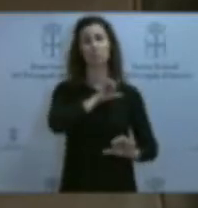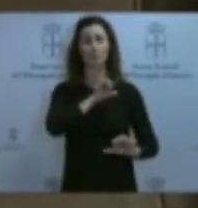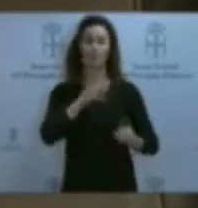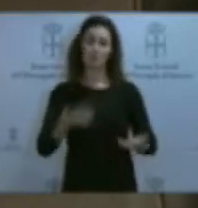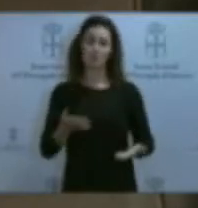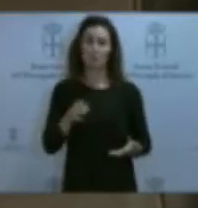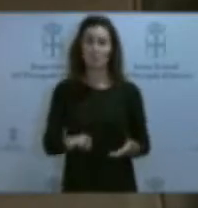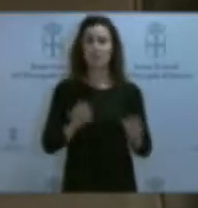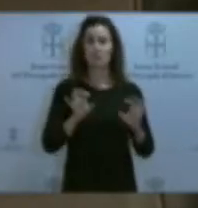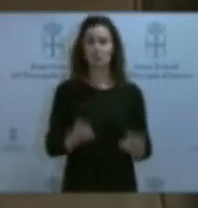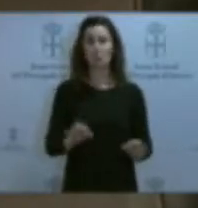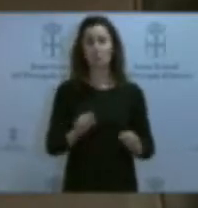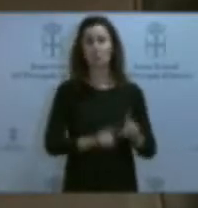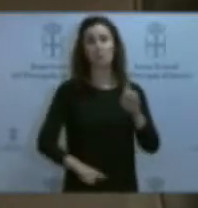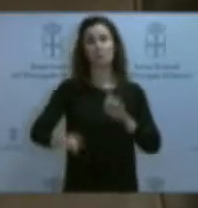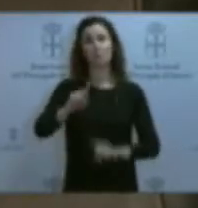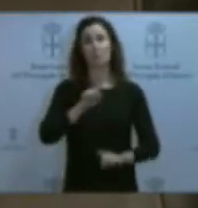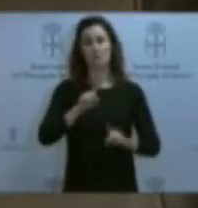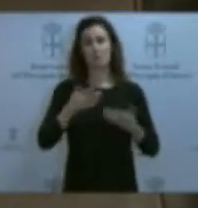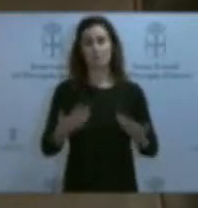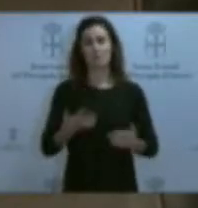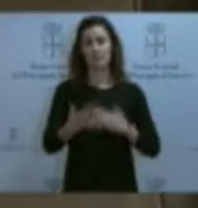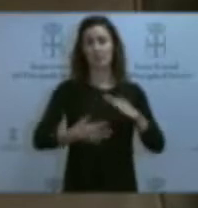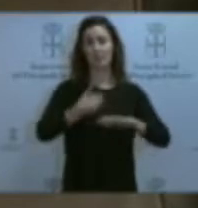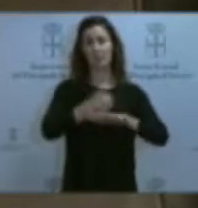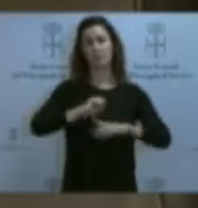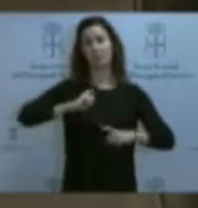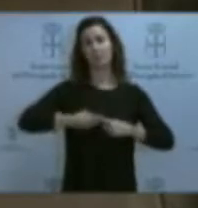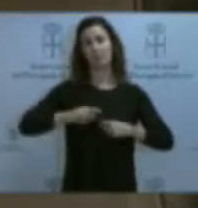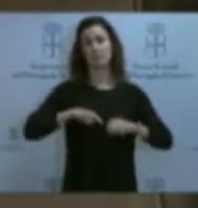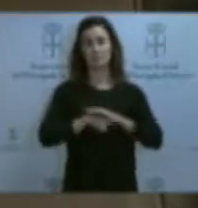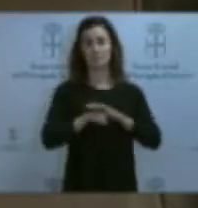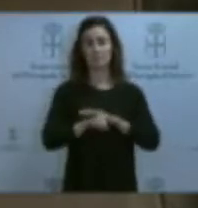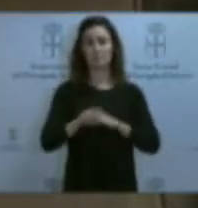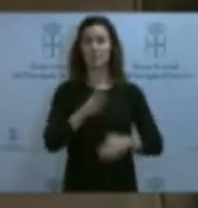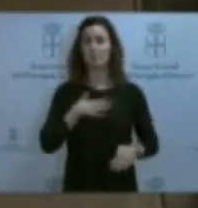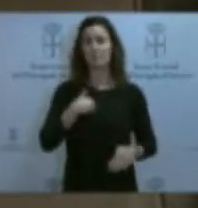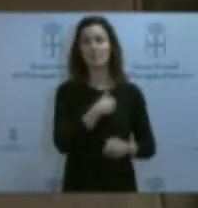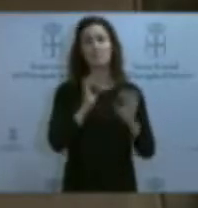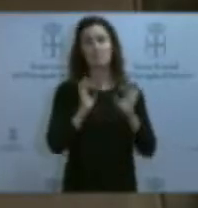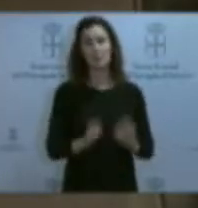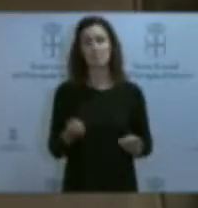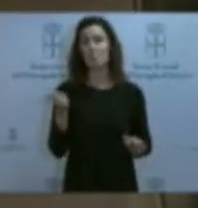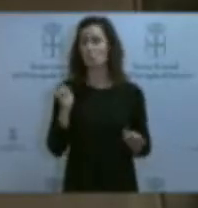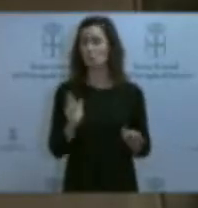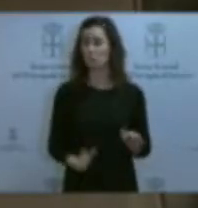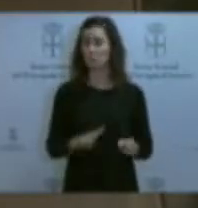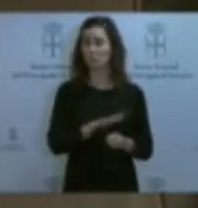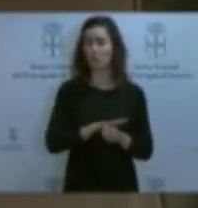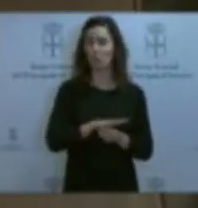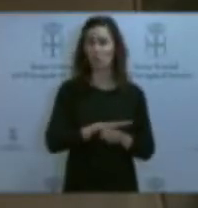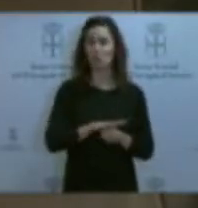con y avalar nuevamente las explicaciones de los jefes exgerentes con mismas funciones y salario de área de la empresa,